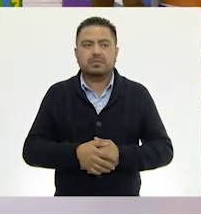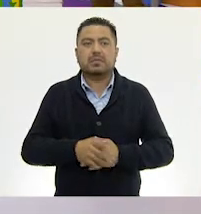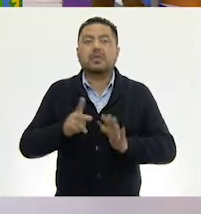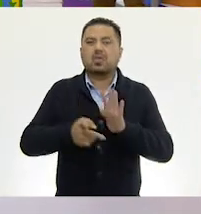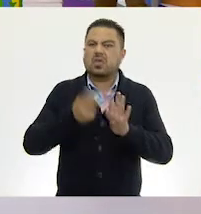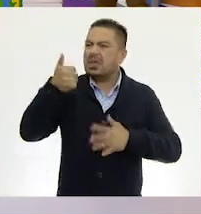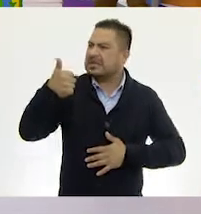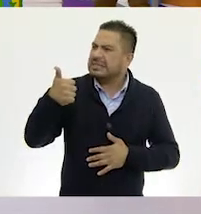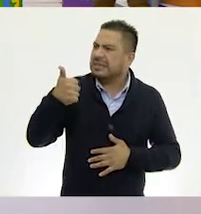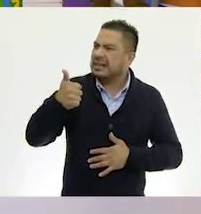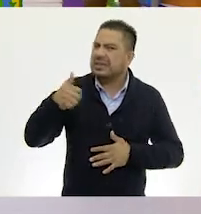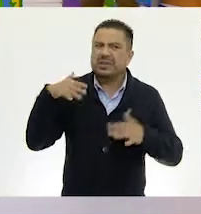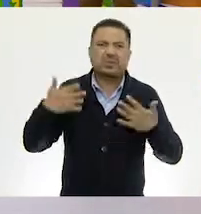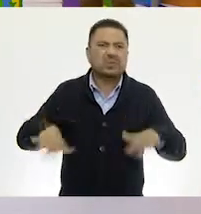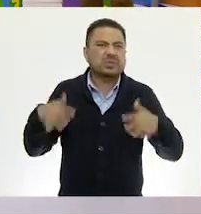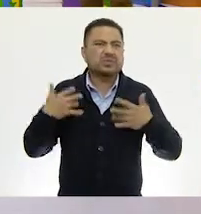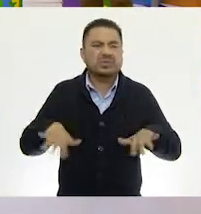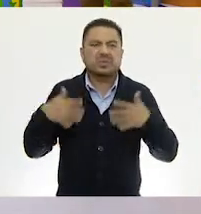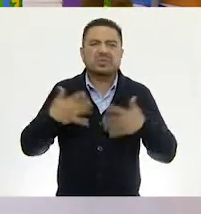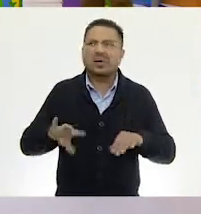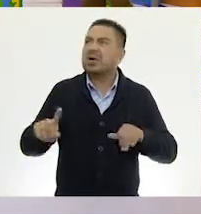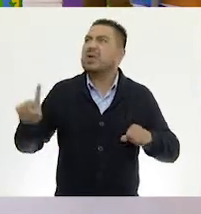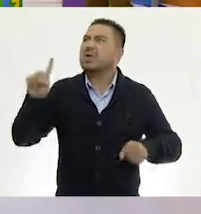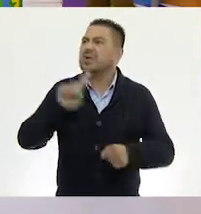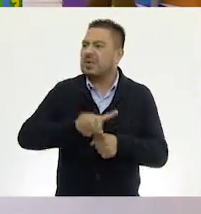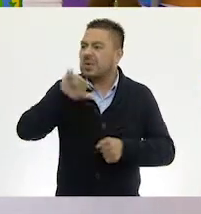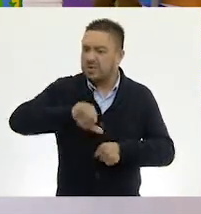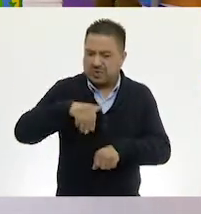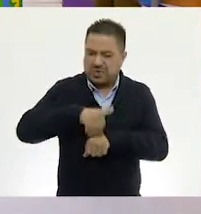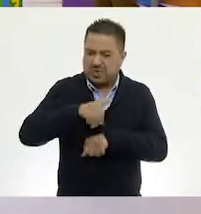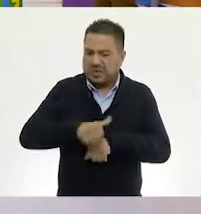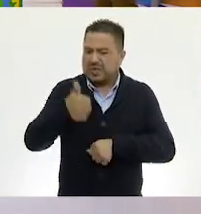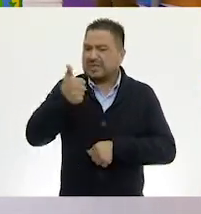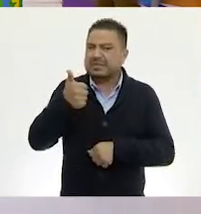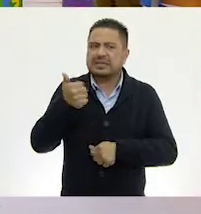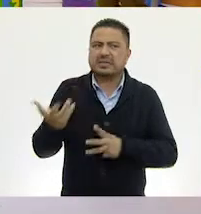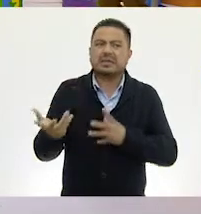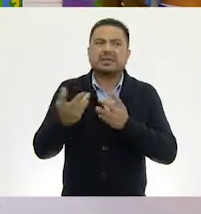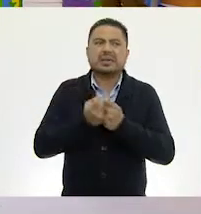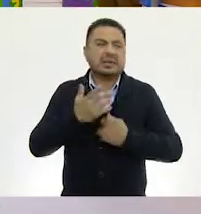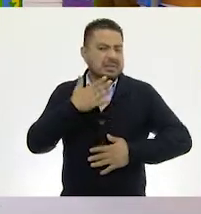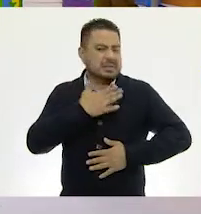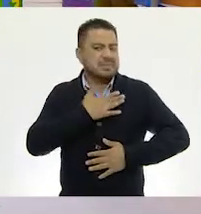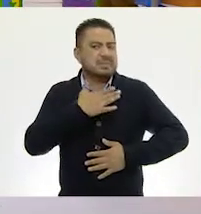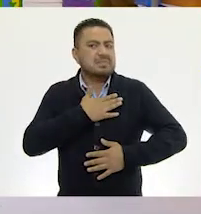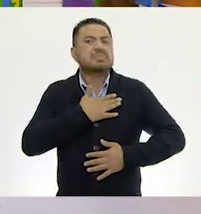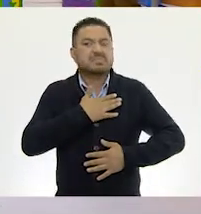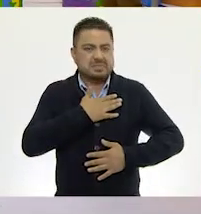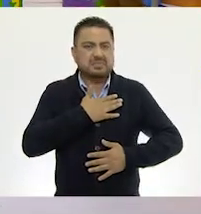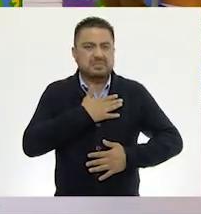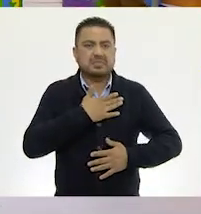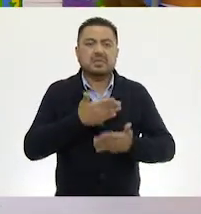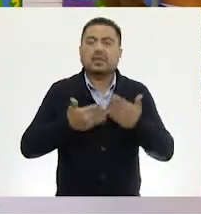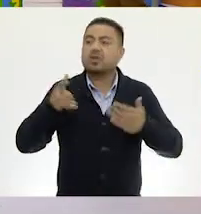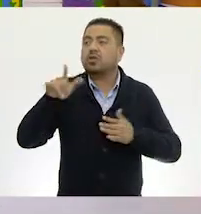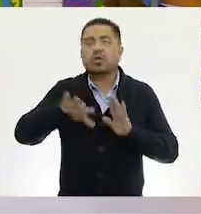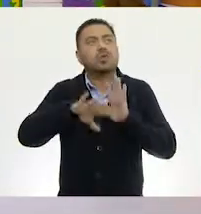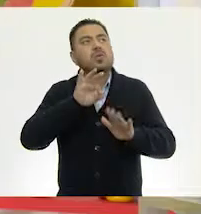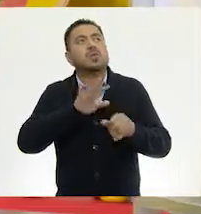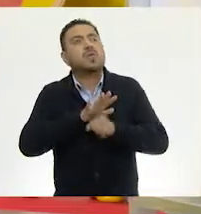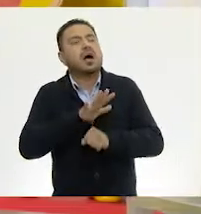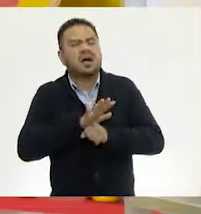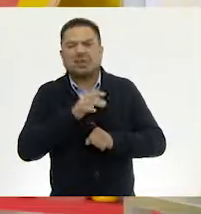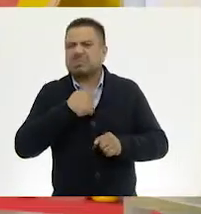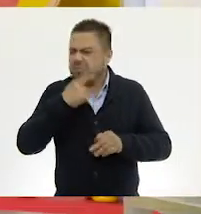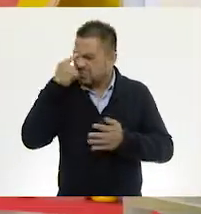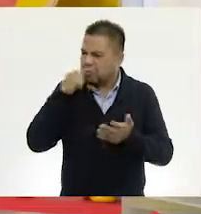El número seis. El día de hoy, el número seis está de mi lado. Muy Entonces, ahora yo